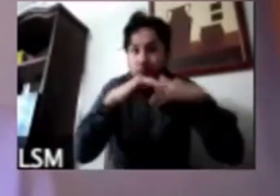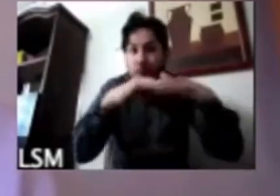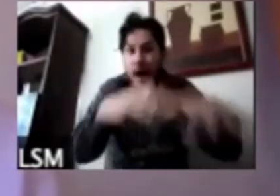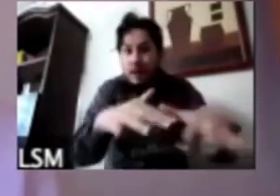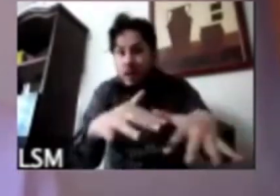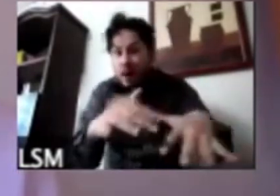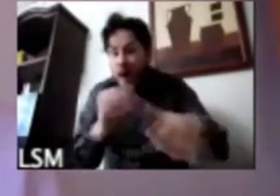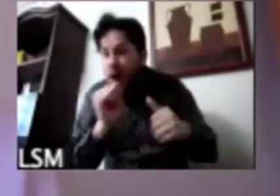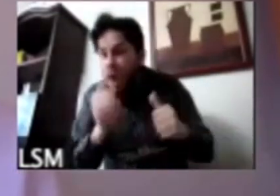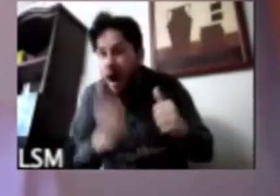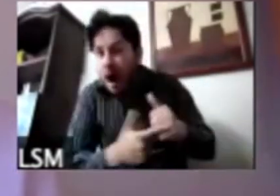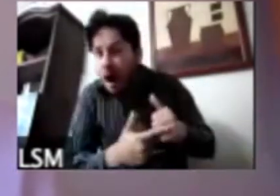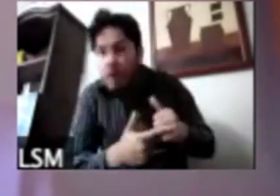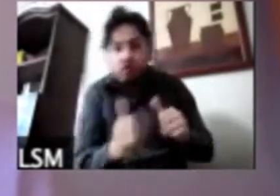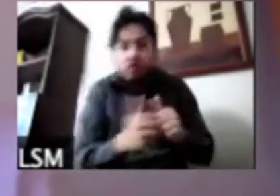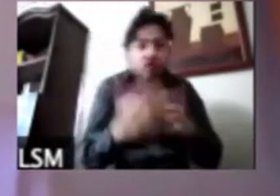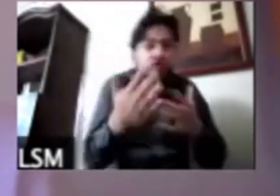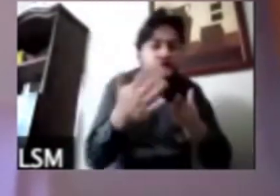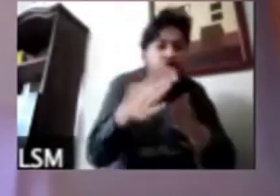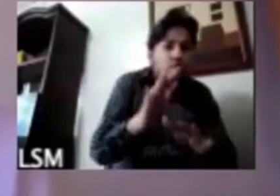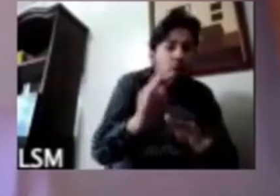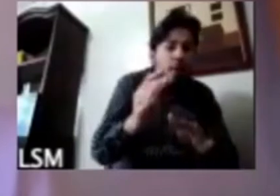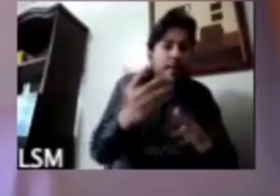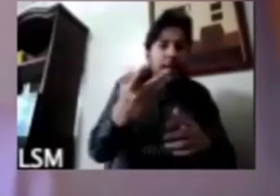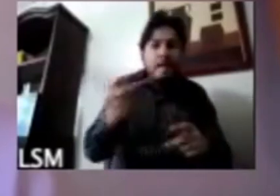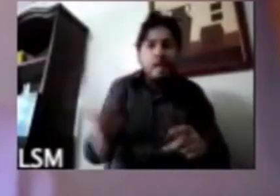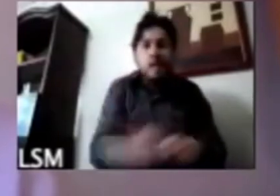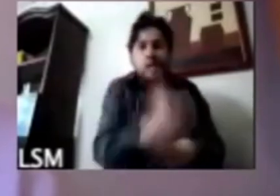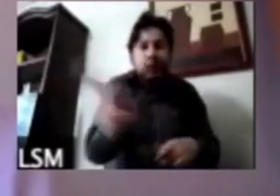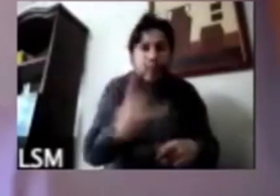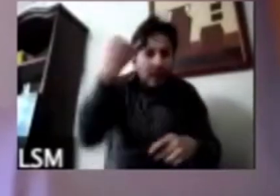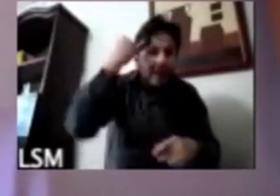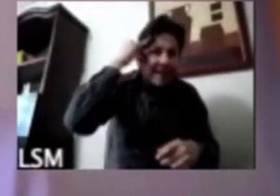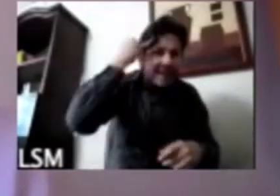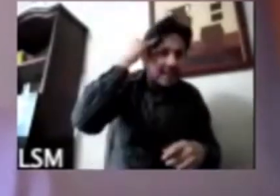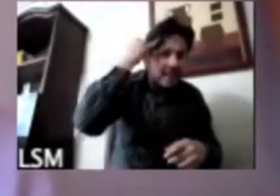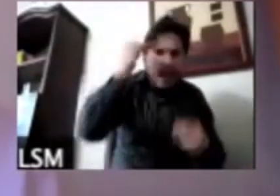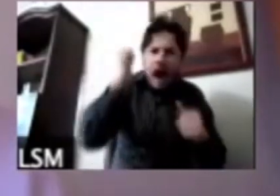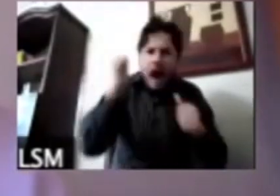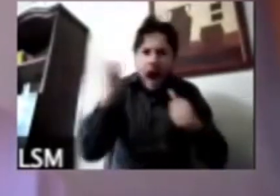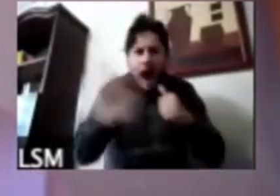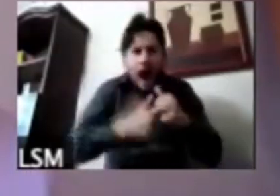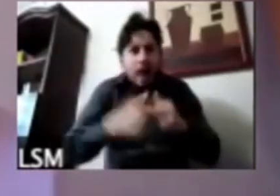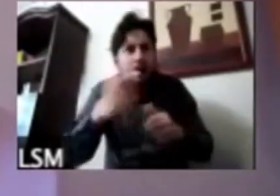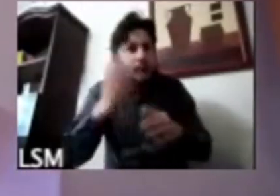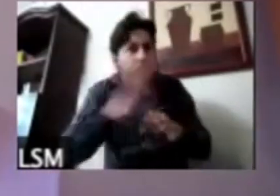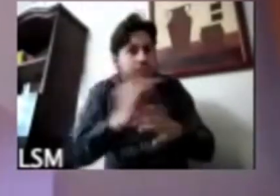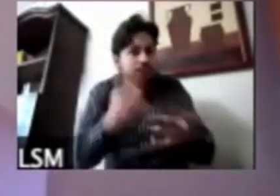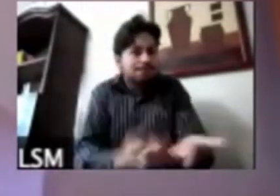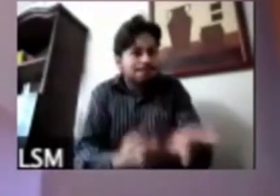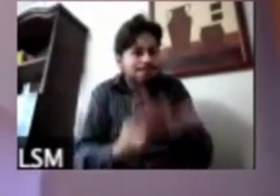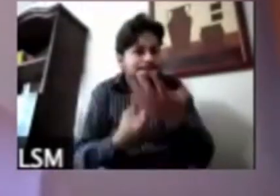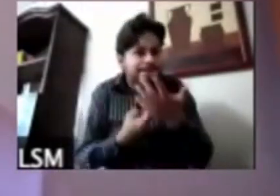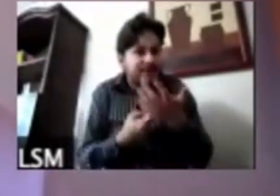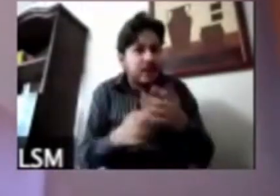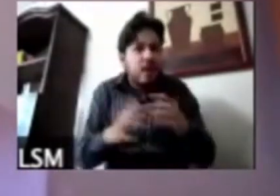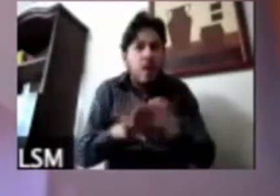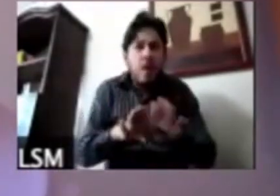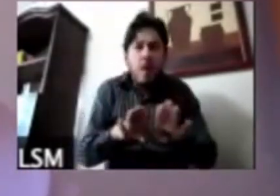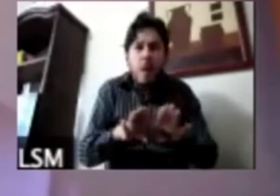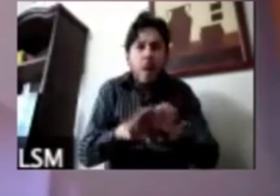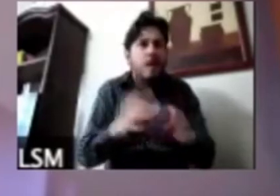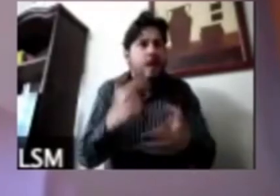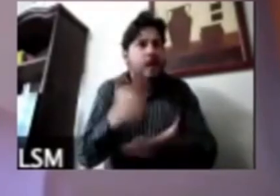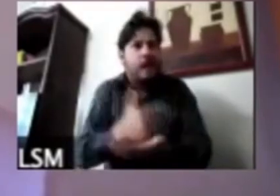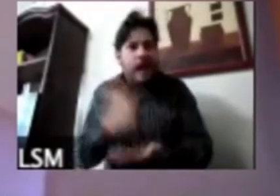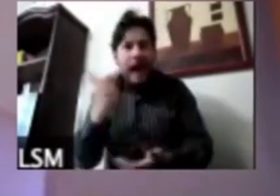sobre la situación de pueblos indígenas estos datos que presentaron cómo está esto afectando puede estar